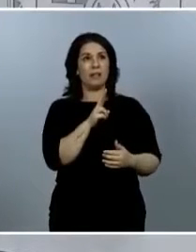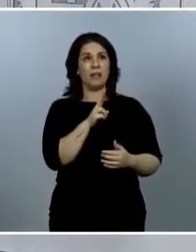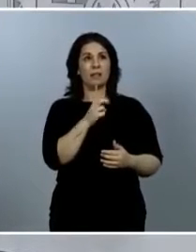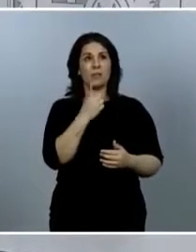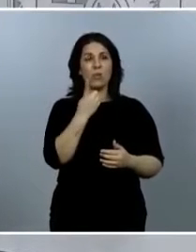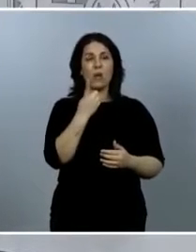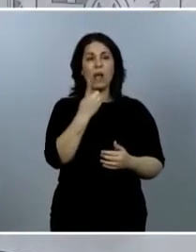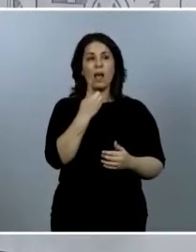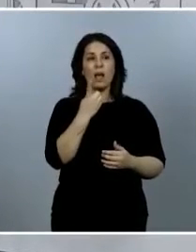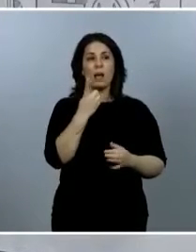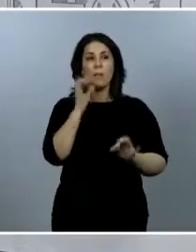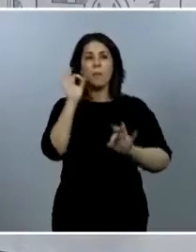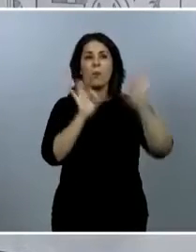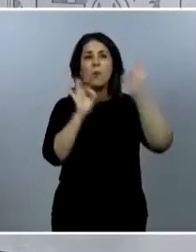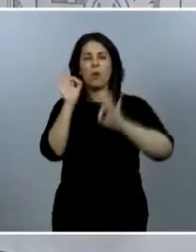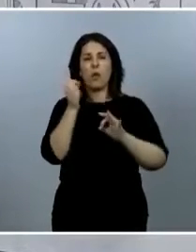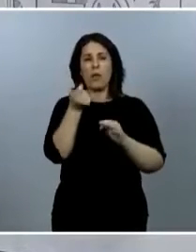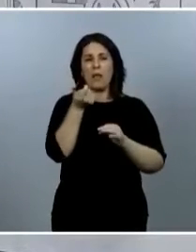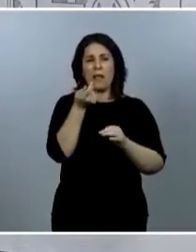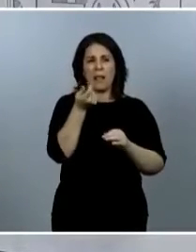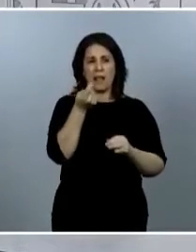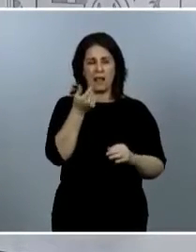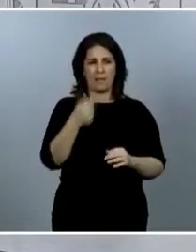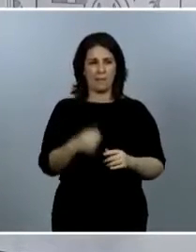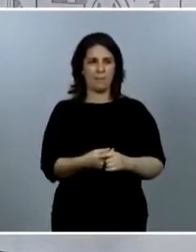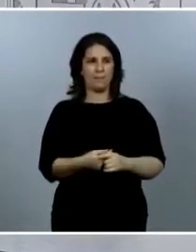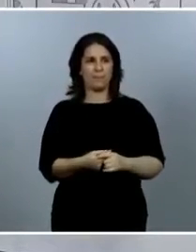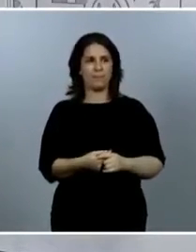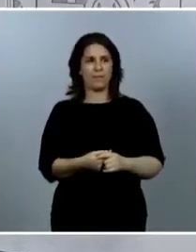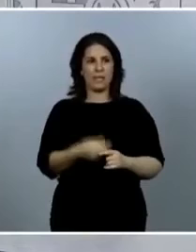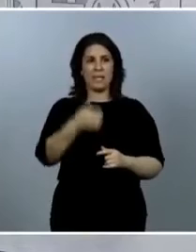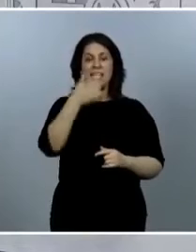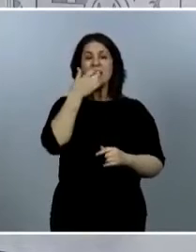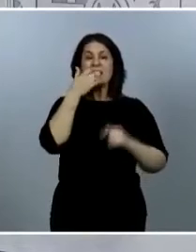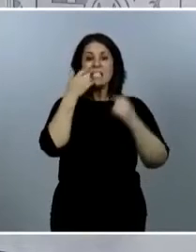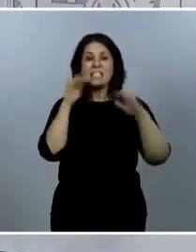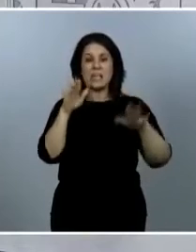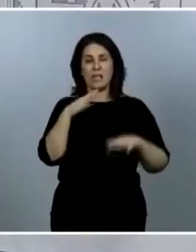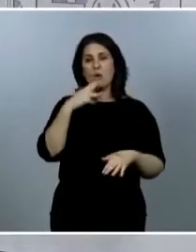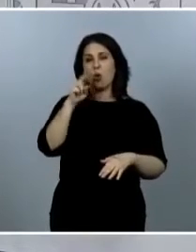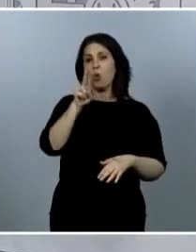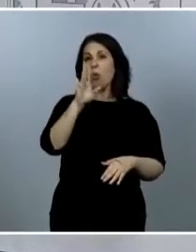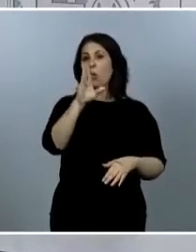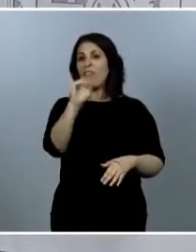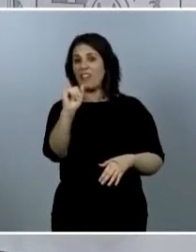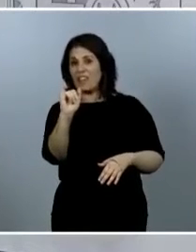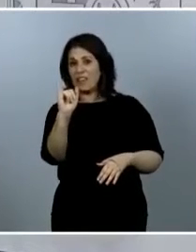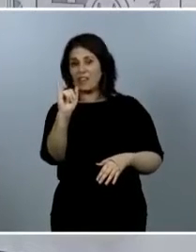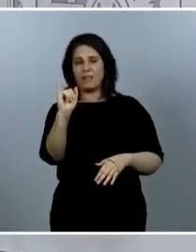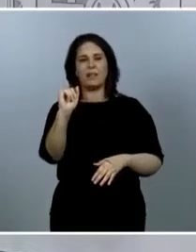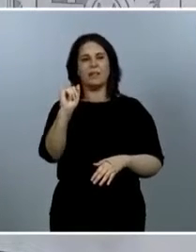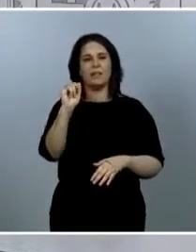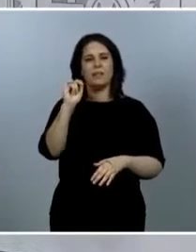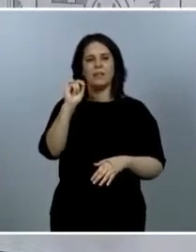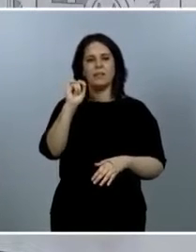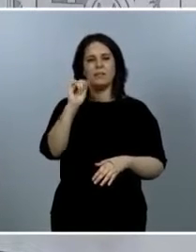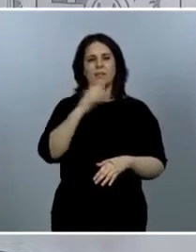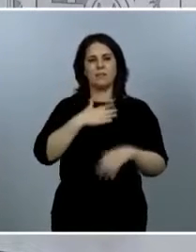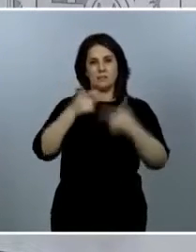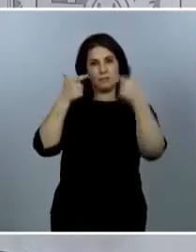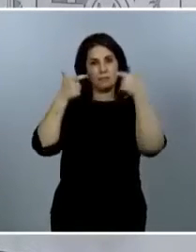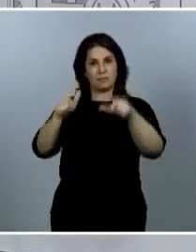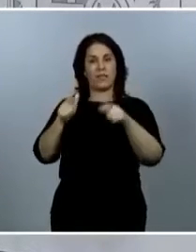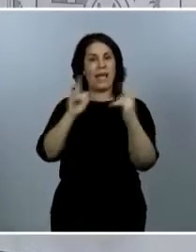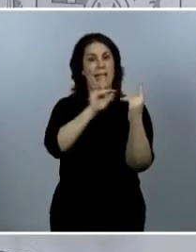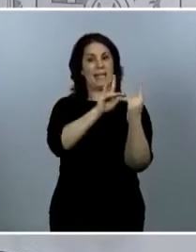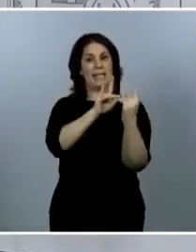disponibles. Si vamos a las unidades de cuidados críticos, de cuidados intensivos, a las camas disponibles para